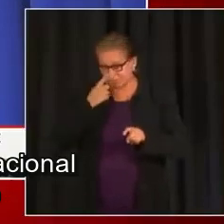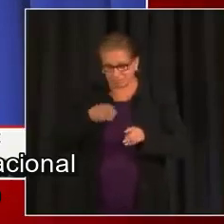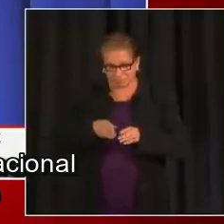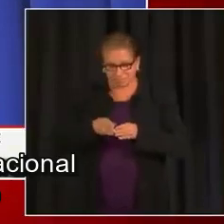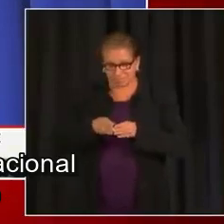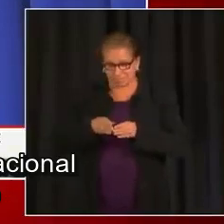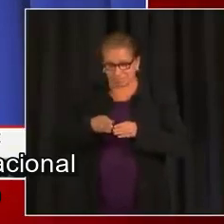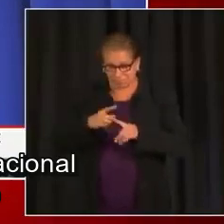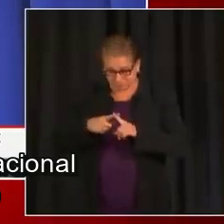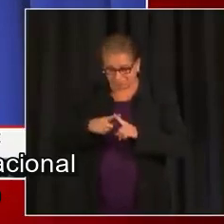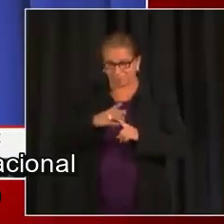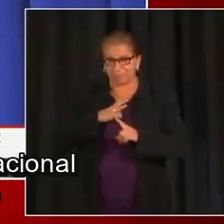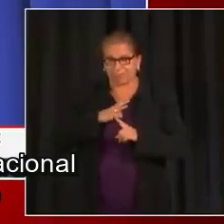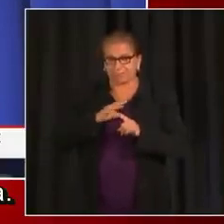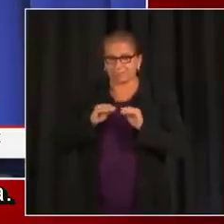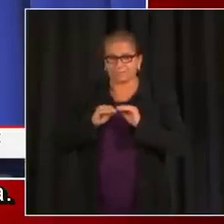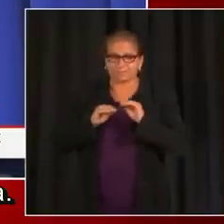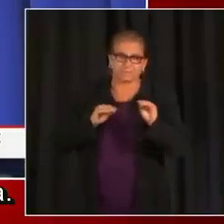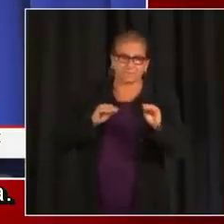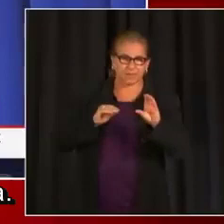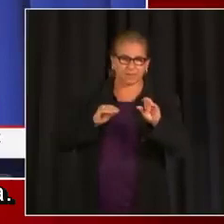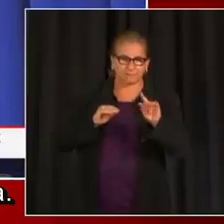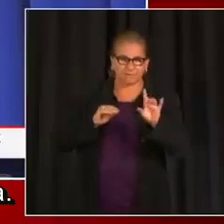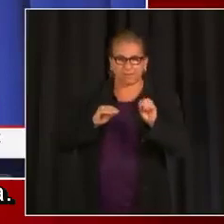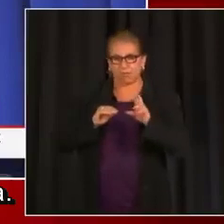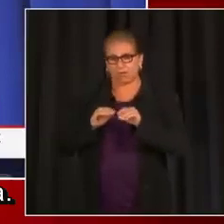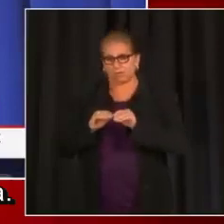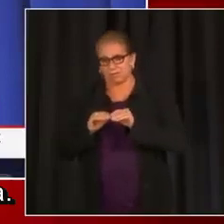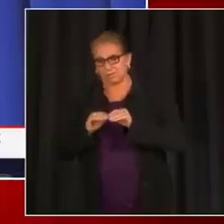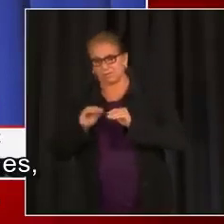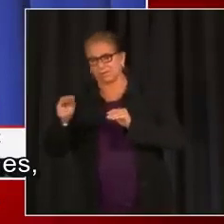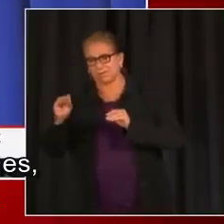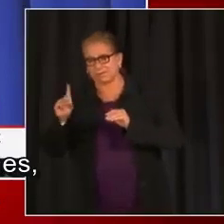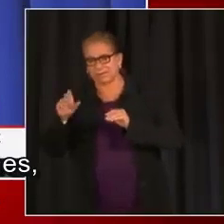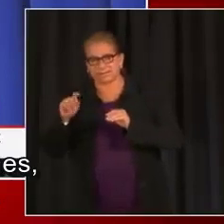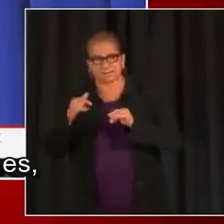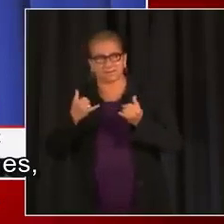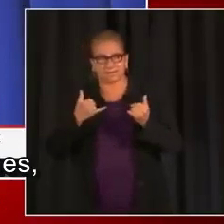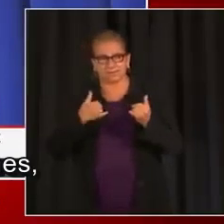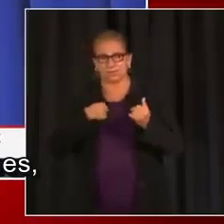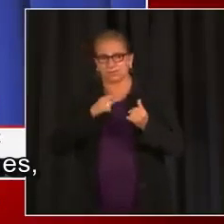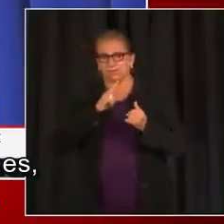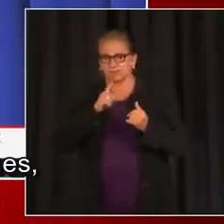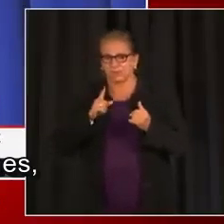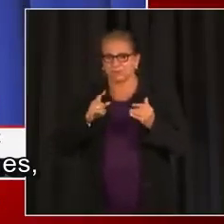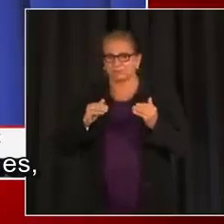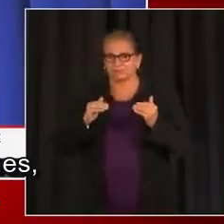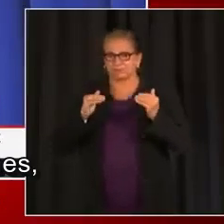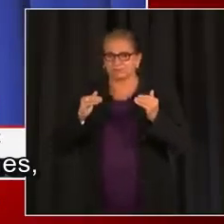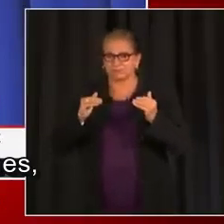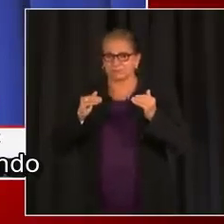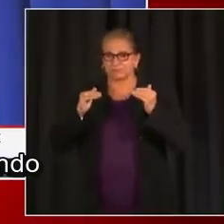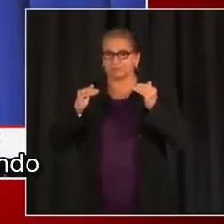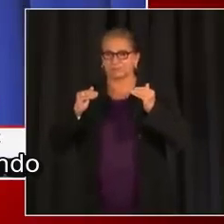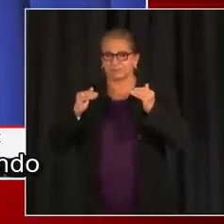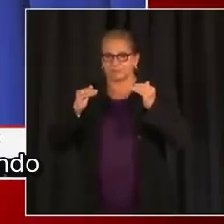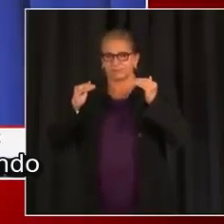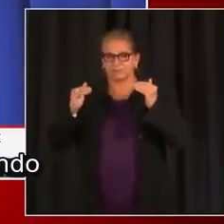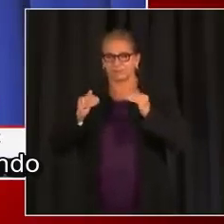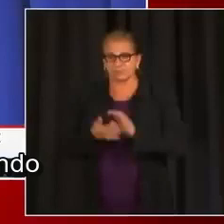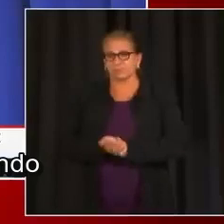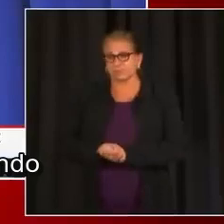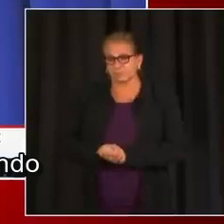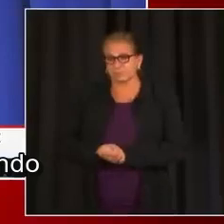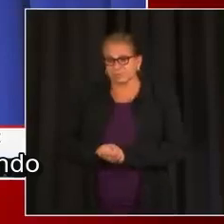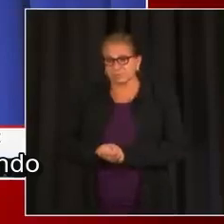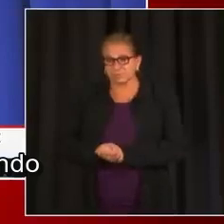en términos de cuán rápido se puede transmitir la variante Delta. No queremos hacer suposiciones, no vivimos en una burbuja. Los residentes